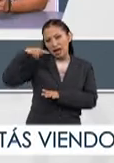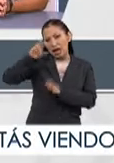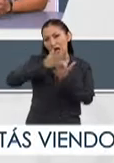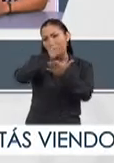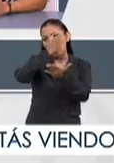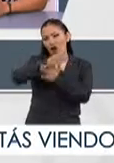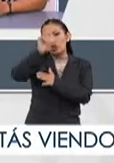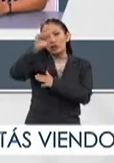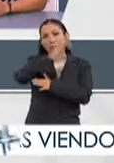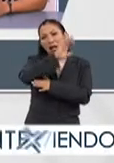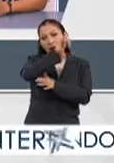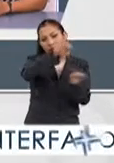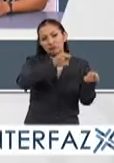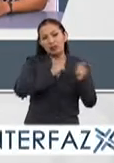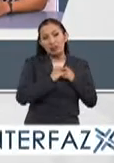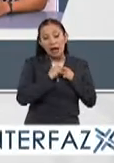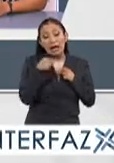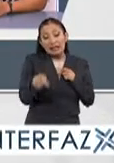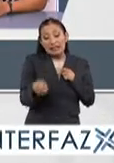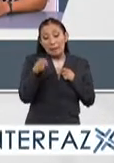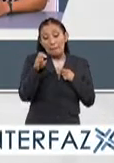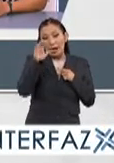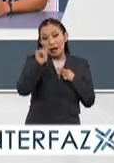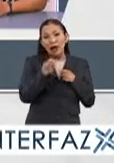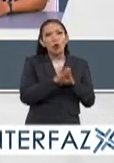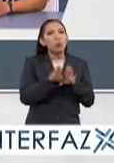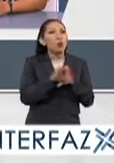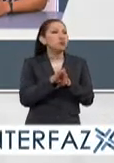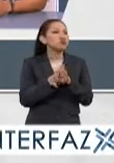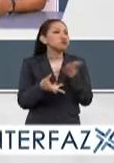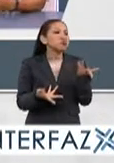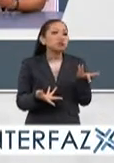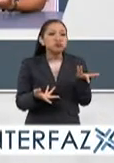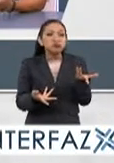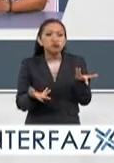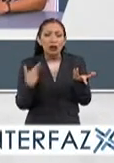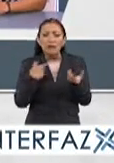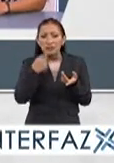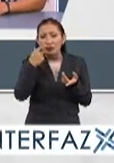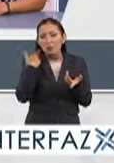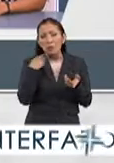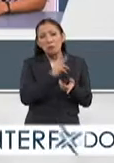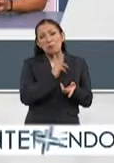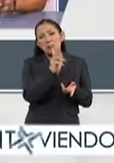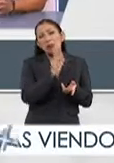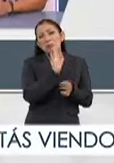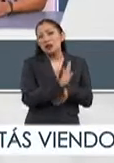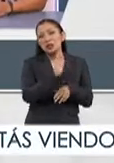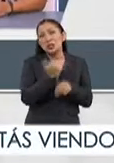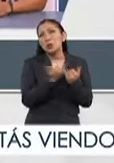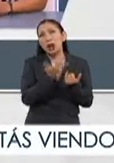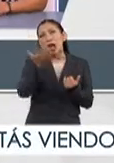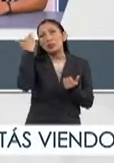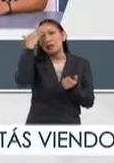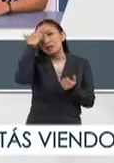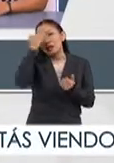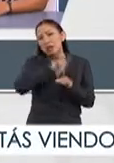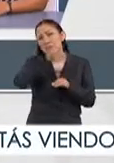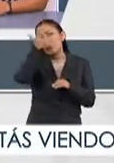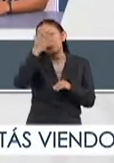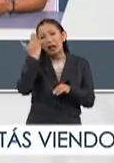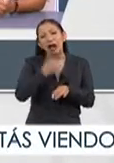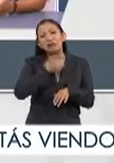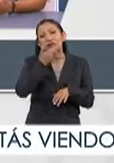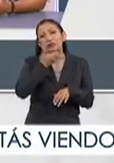extranjero en otras becas. Sí. Y esta beca, pues, fue como... Se me hizo muy familiar ya, o sea, el viajar en avión y todo.